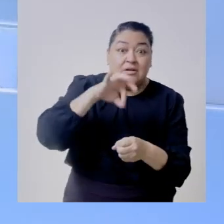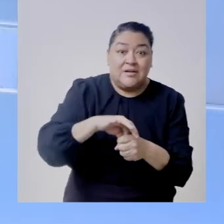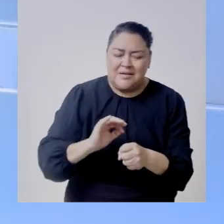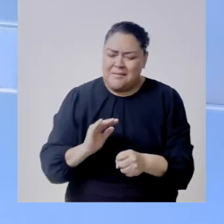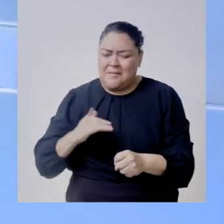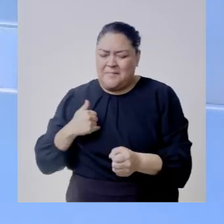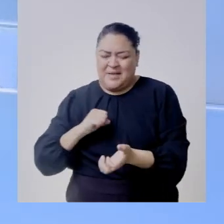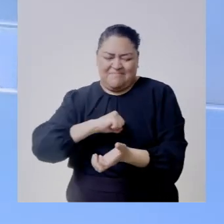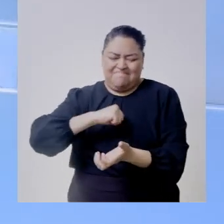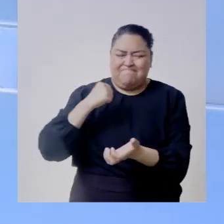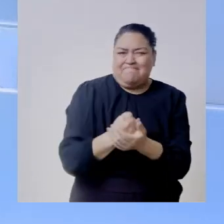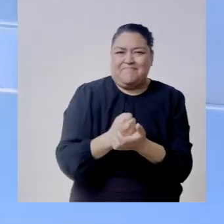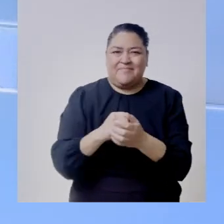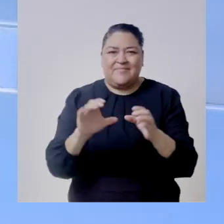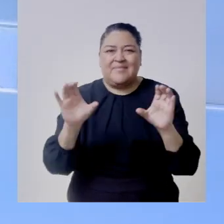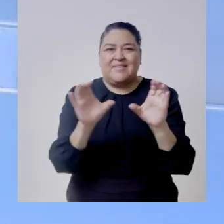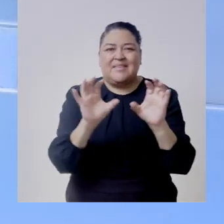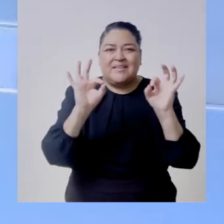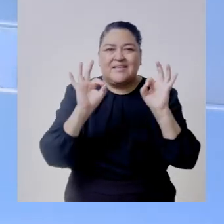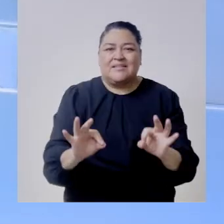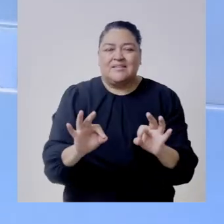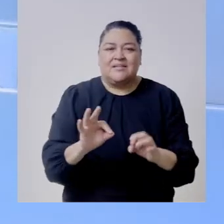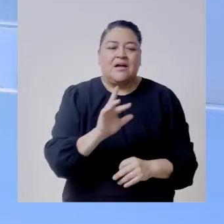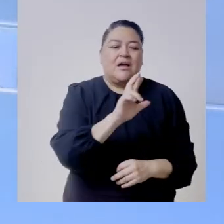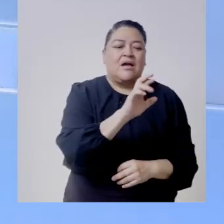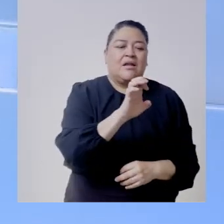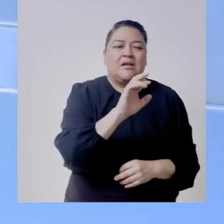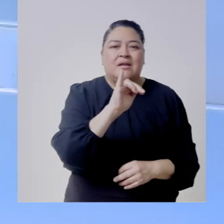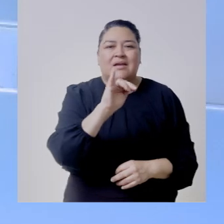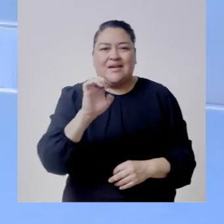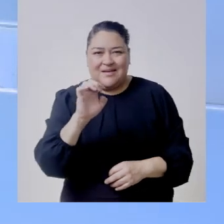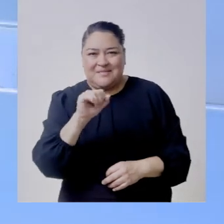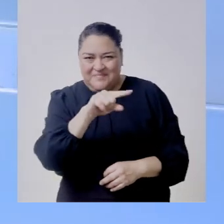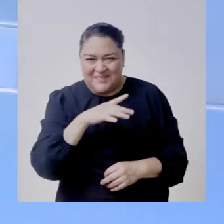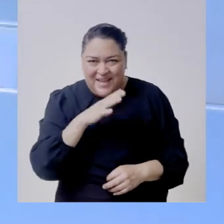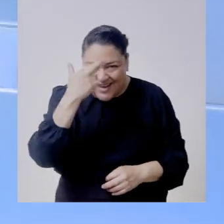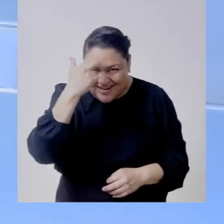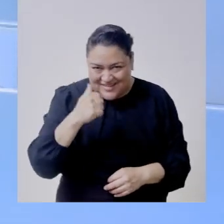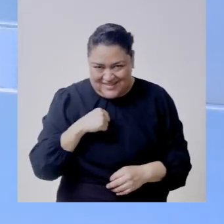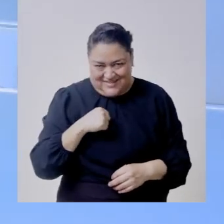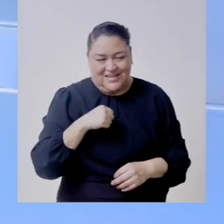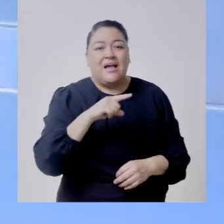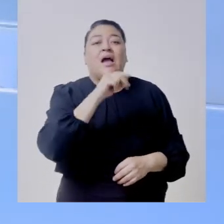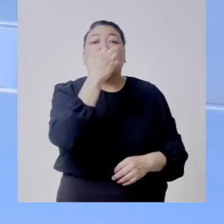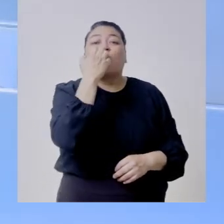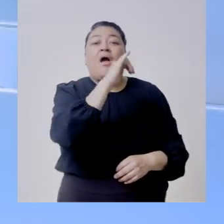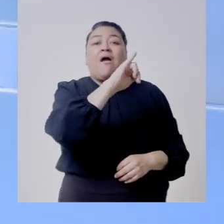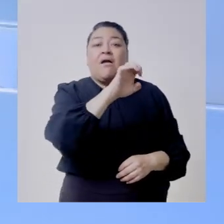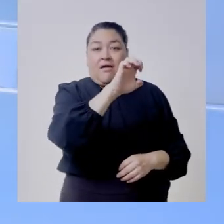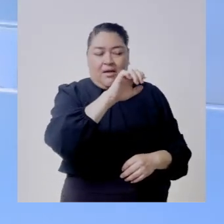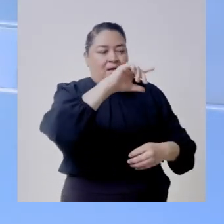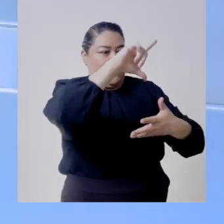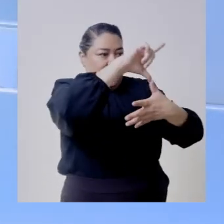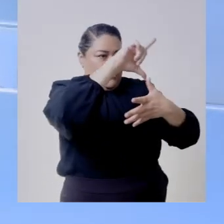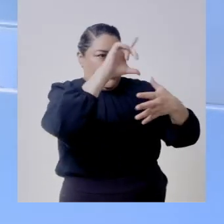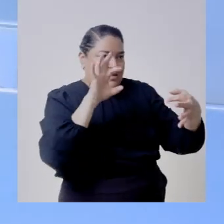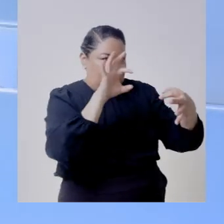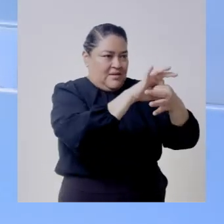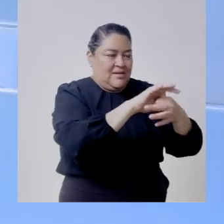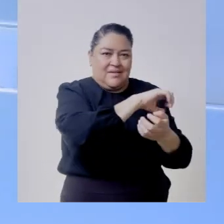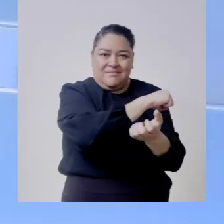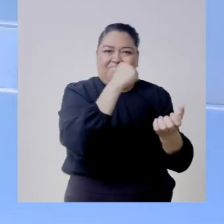acabamos de certificar en la red iberoamericana de escuelas judiciales de la cual la escuela judicial electoral forma parte